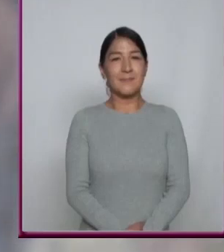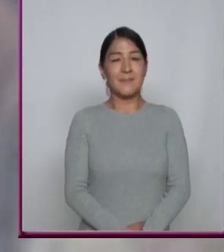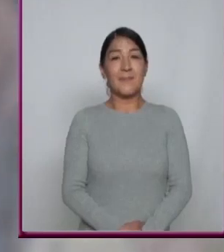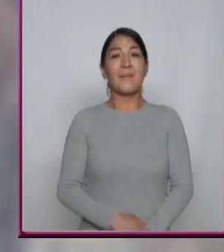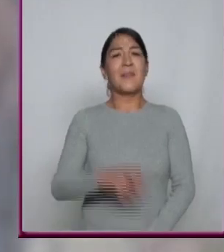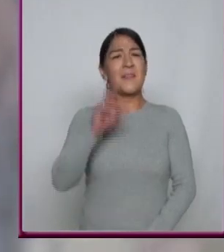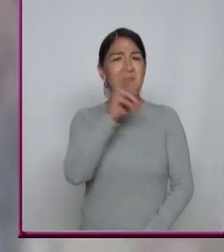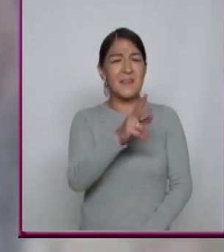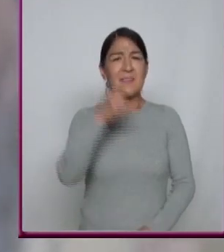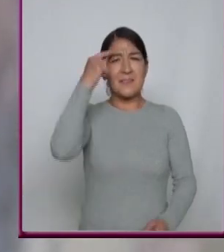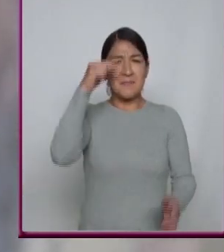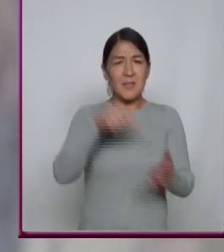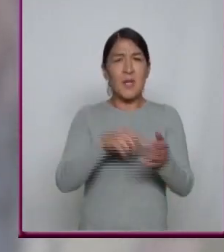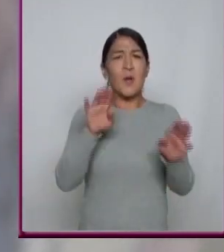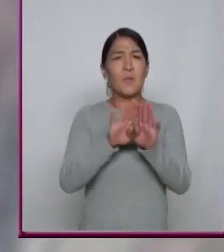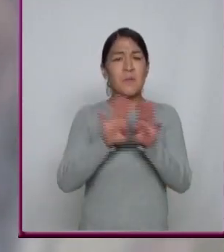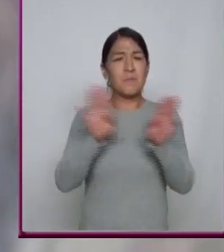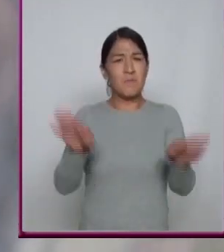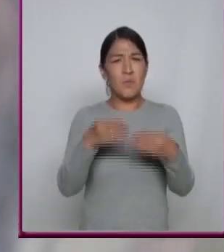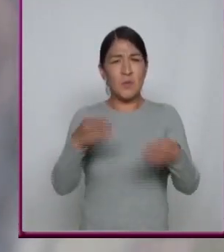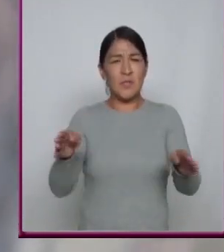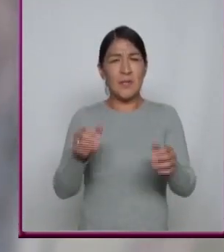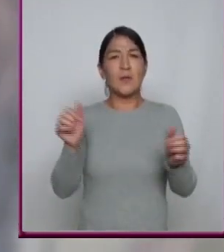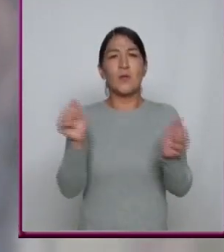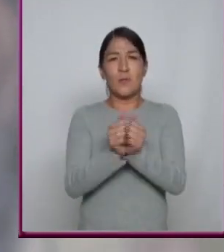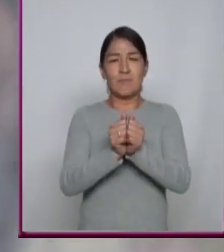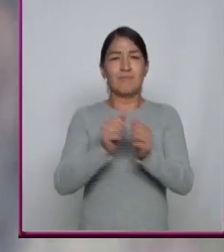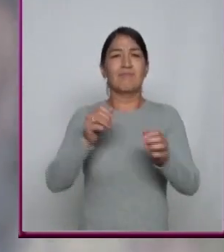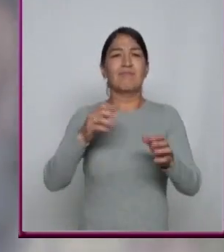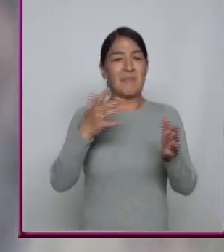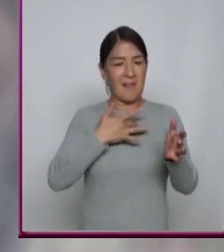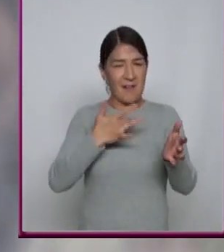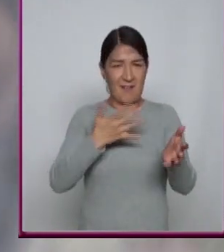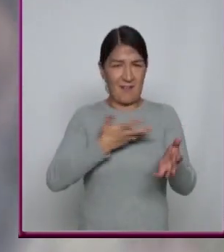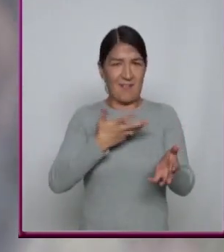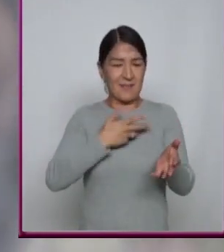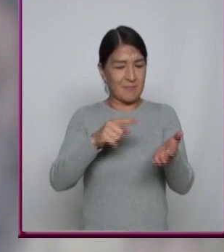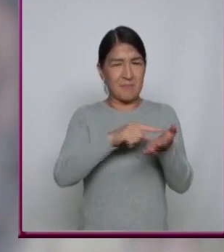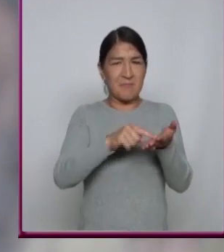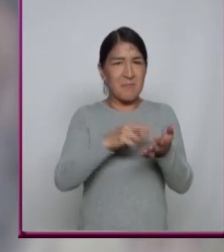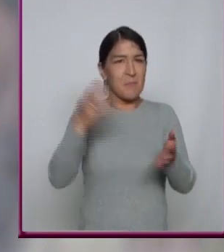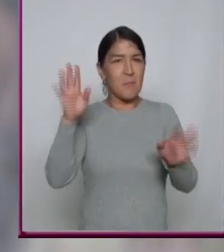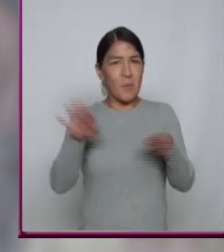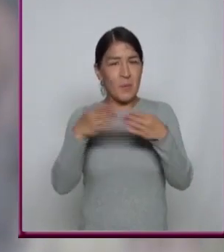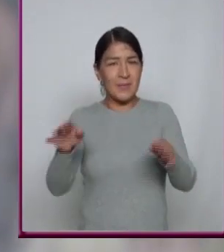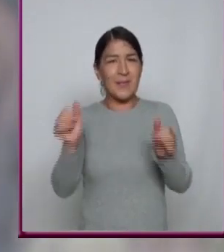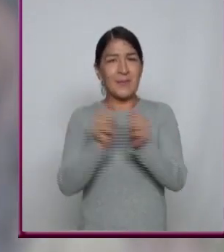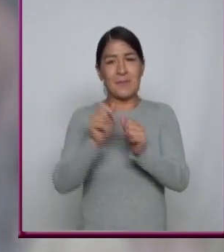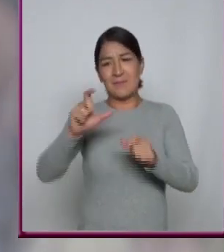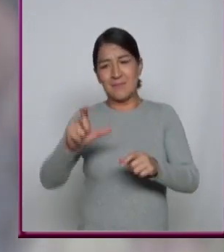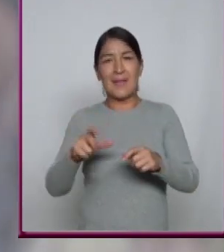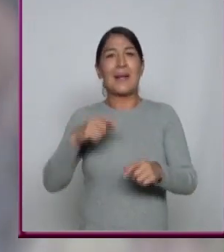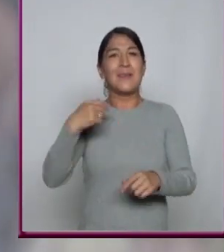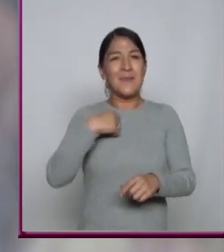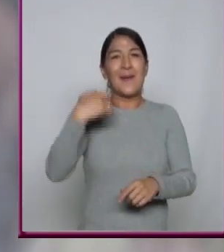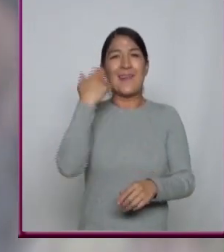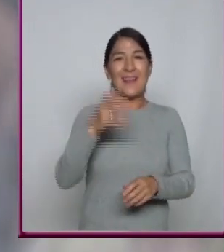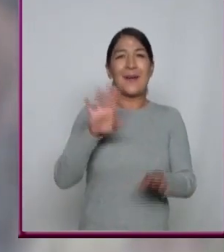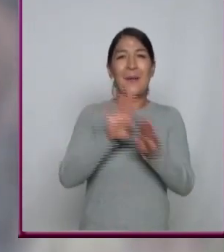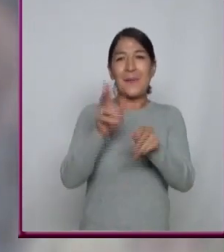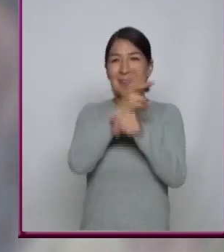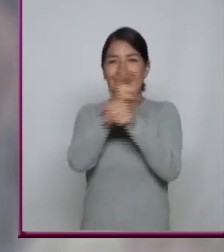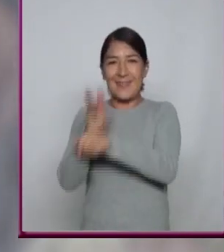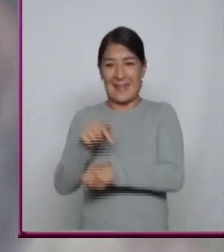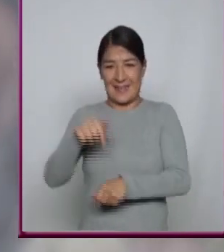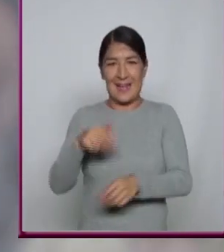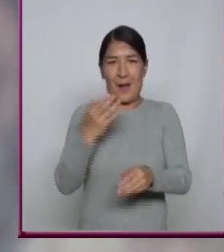A propósito de crear contenidos musicales en soportes digitales como que me dieron ganas de musicalizar y grabar la fiesta que